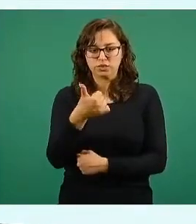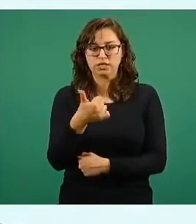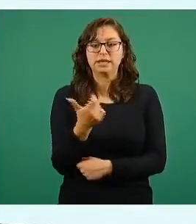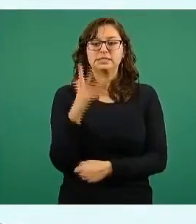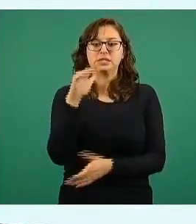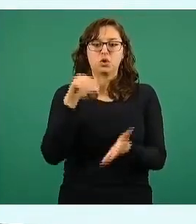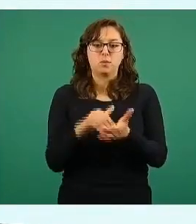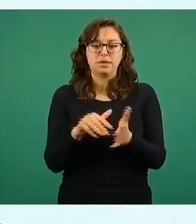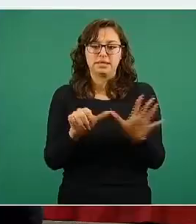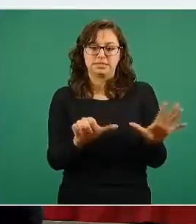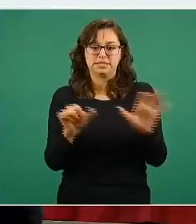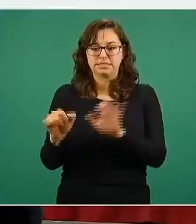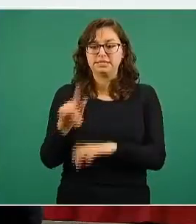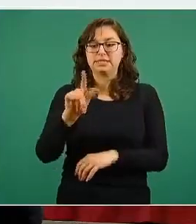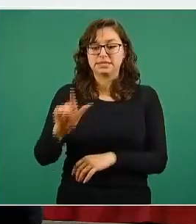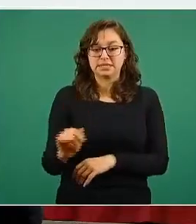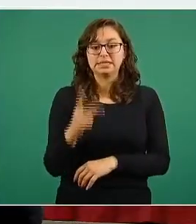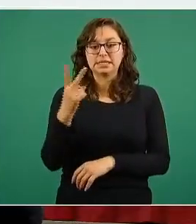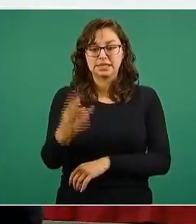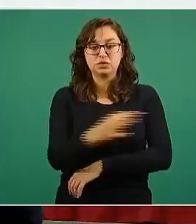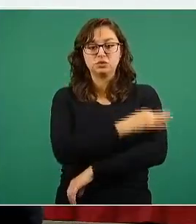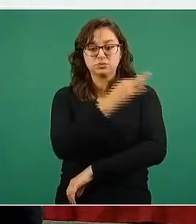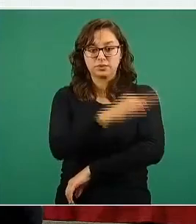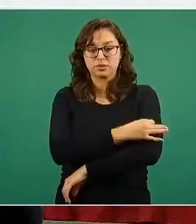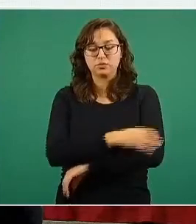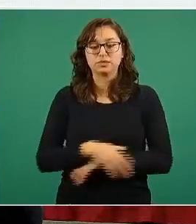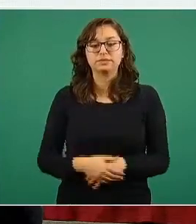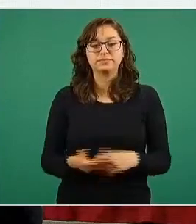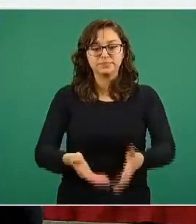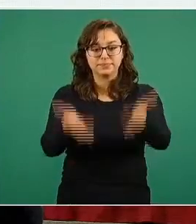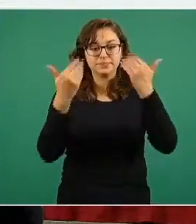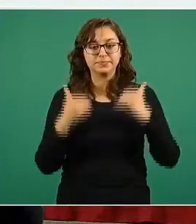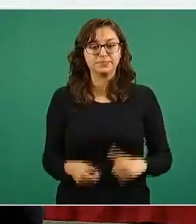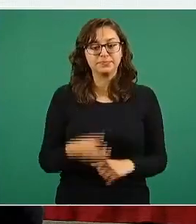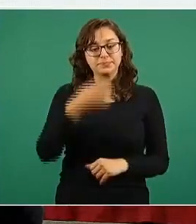cinco mil 672 dosis aplicadas. La siguiente, por favor.